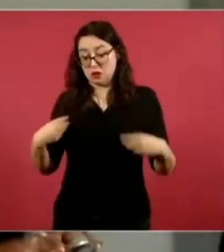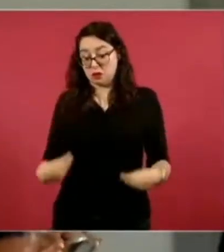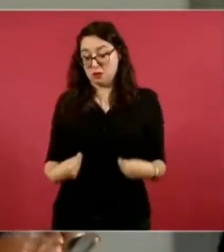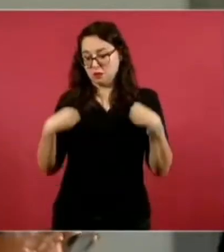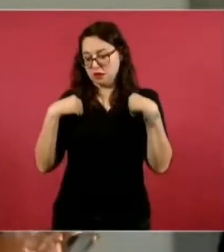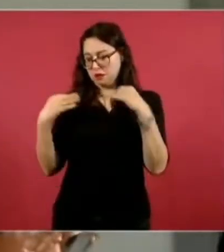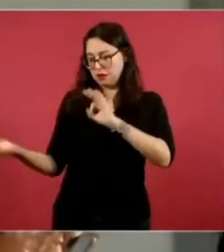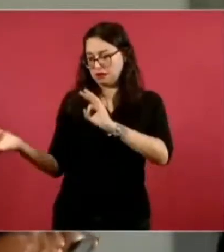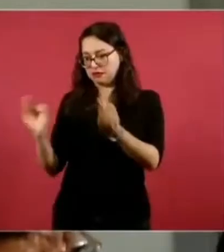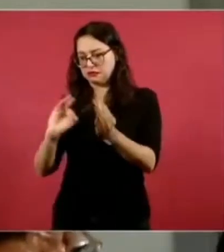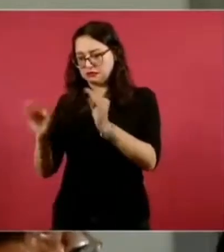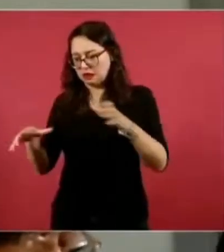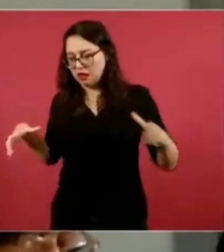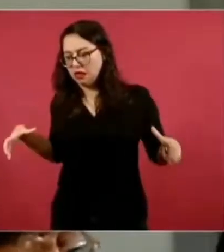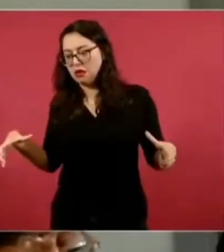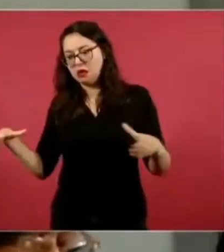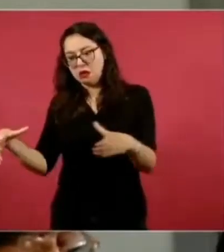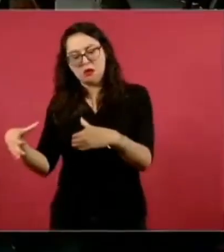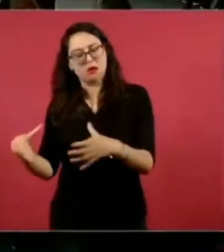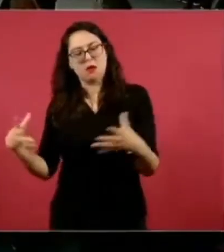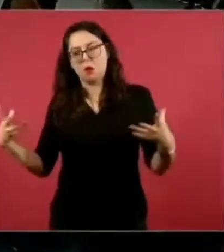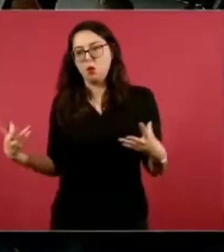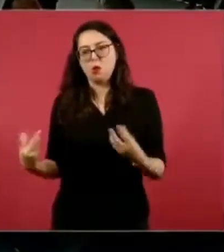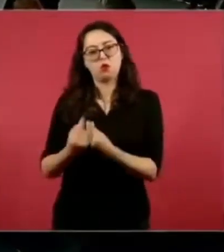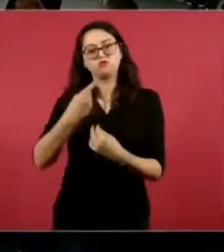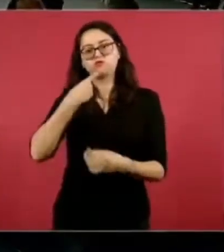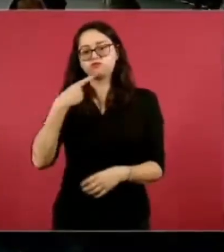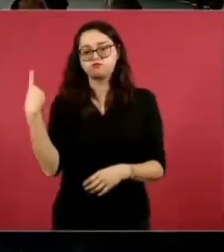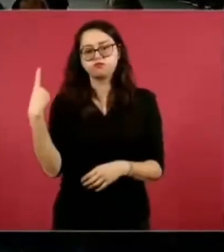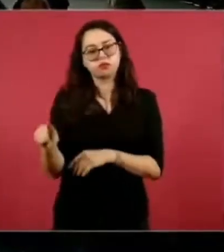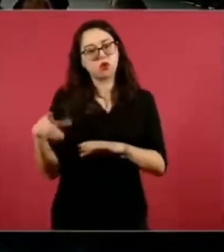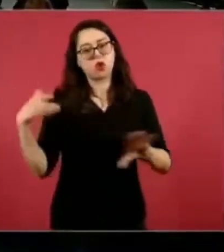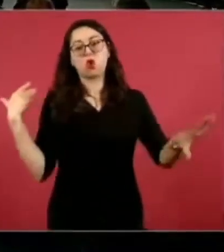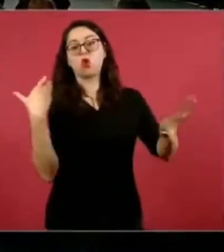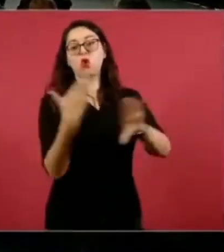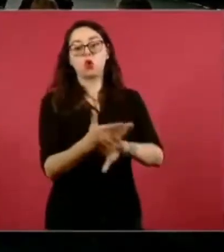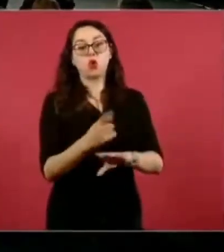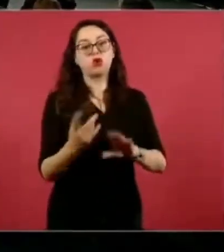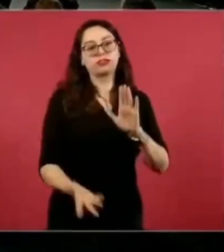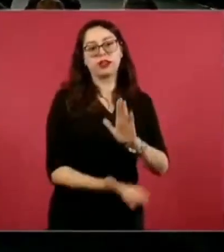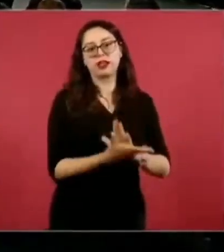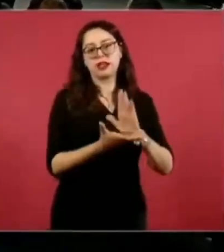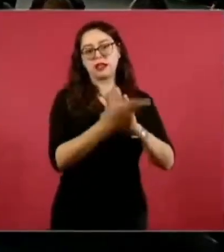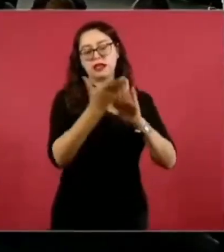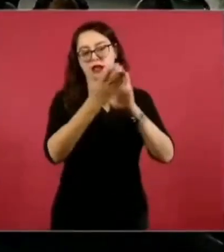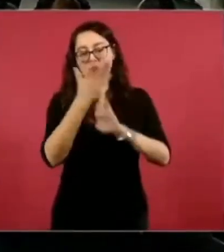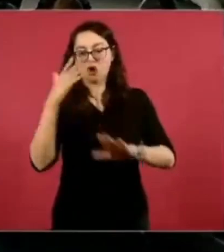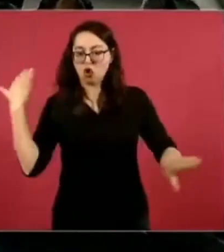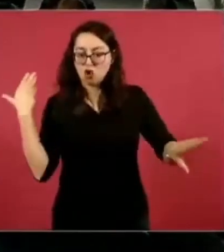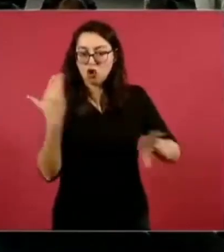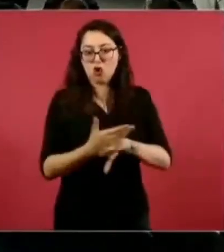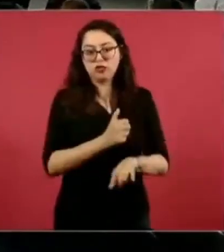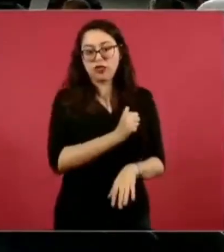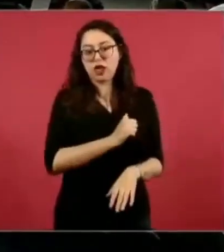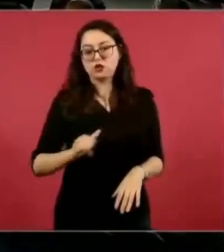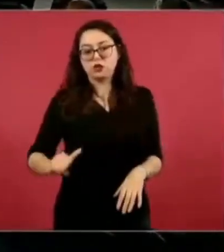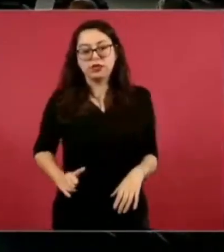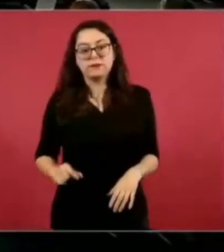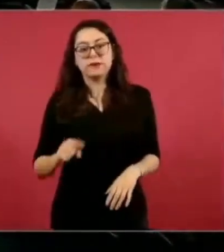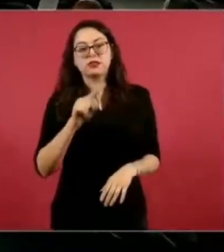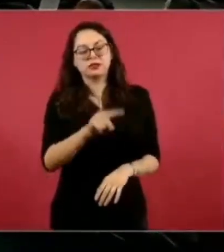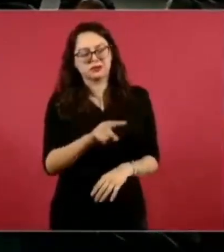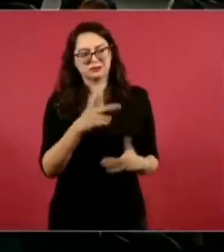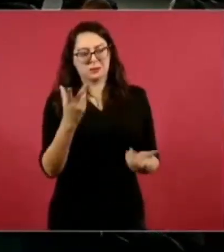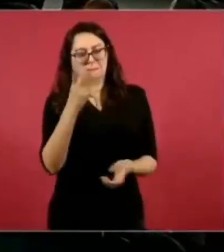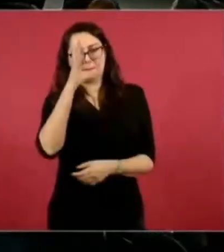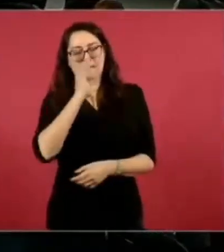desarrolladores y ayuntamiento que han otorgado licencias y construido de forma ilegal, violando la